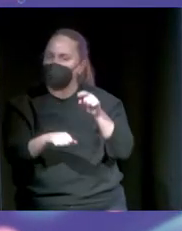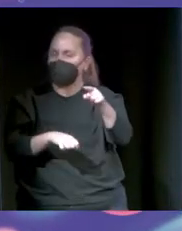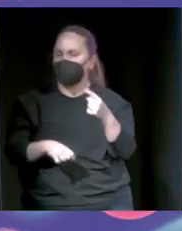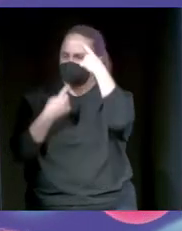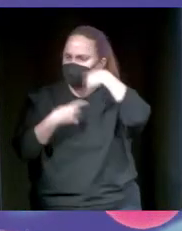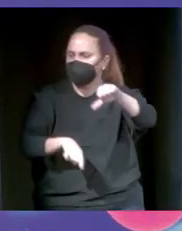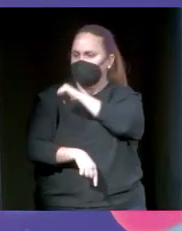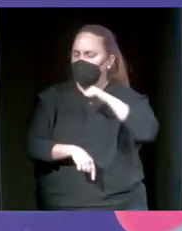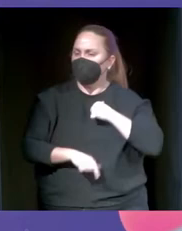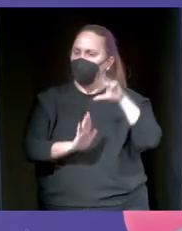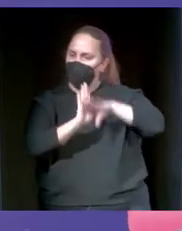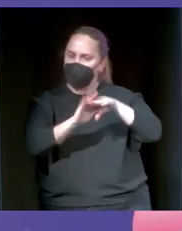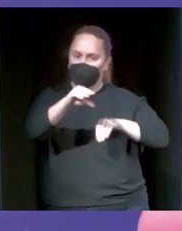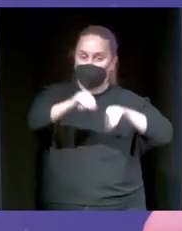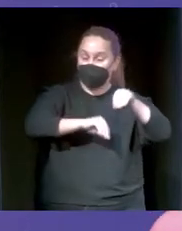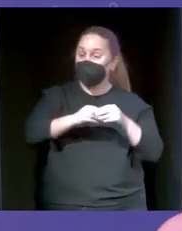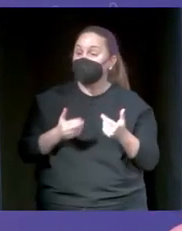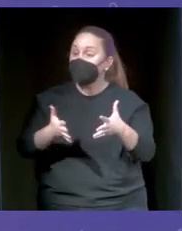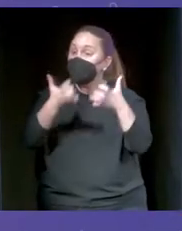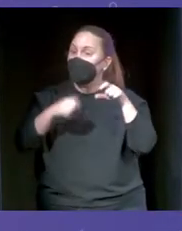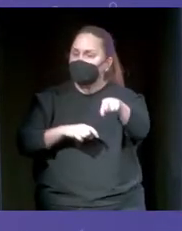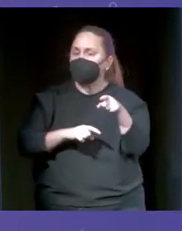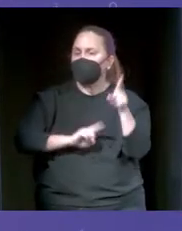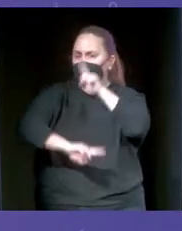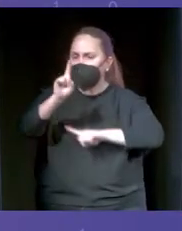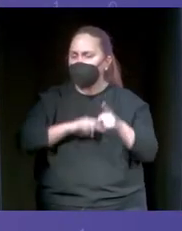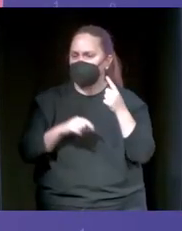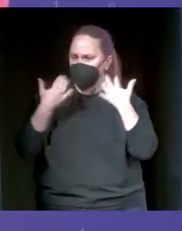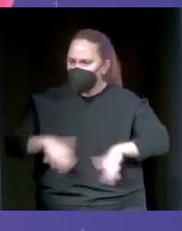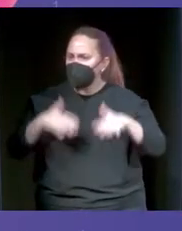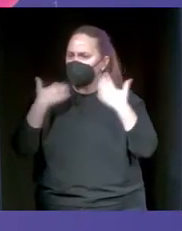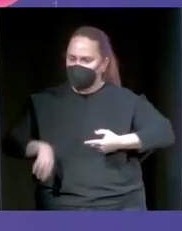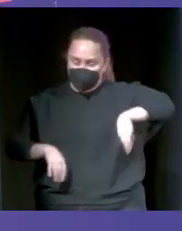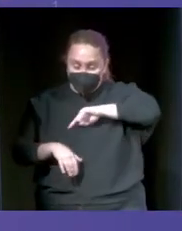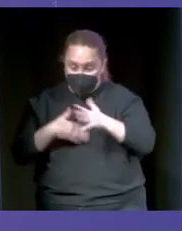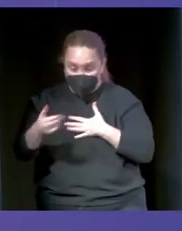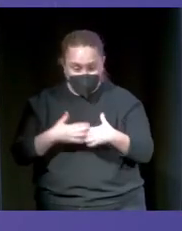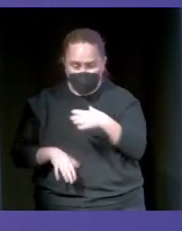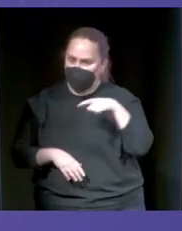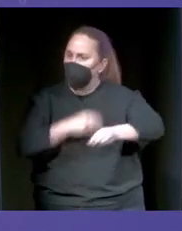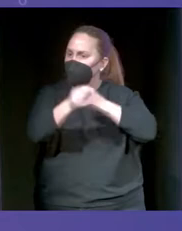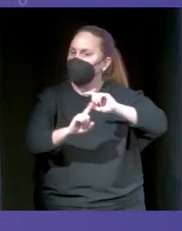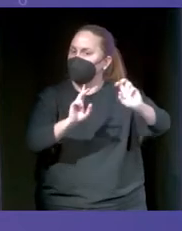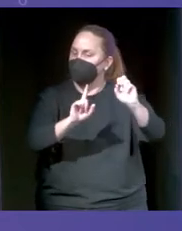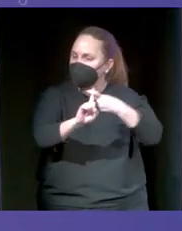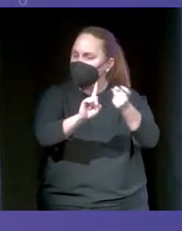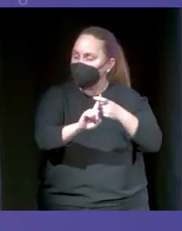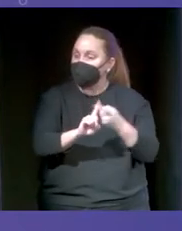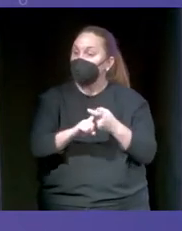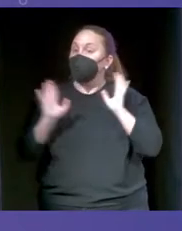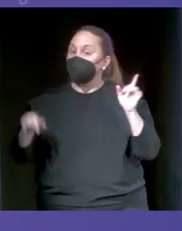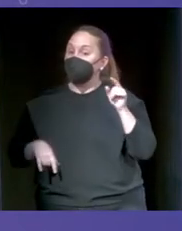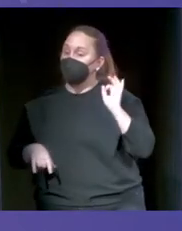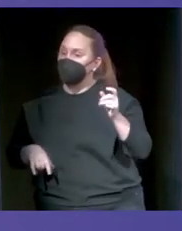humano. Ventaja, problemas complejos se pueden resolver, que nosotros no somos capaces de programar. Desventaja, explicabilidad. La máquina se ha